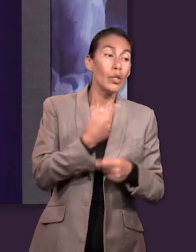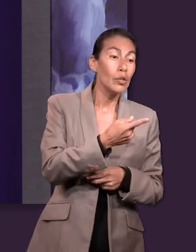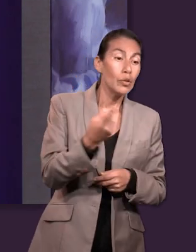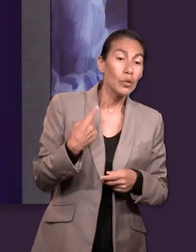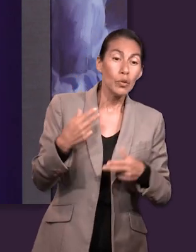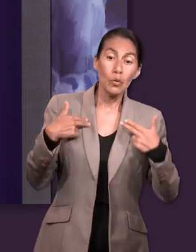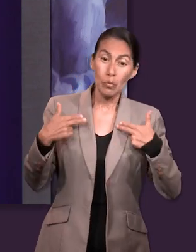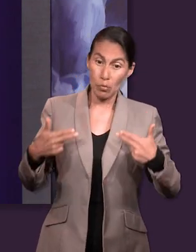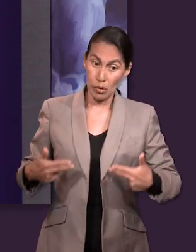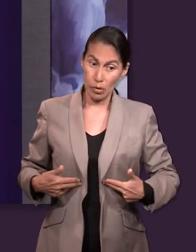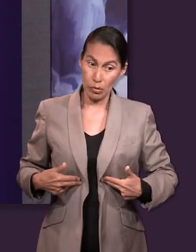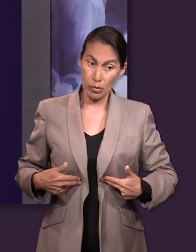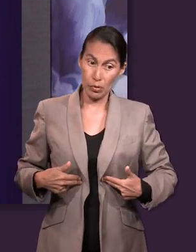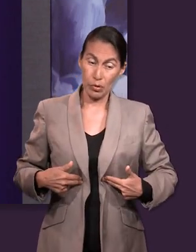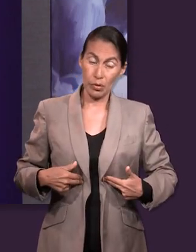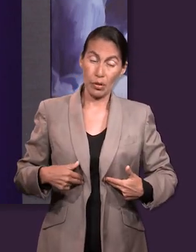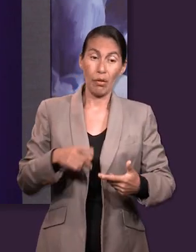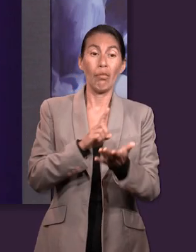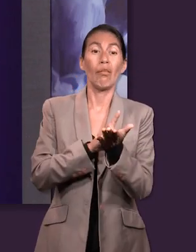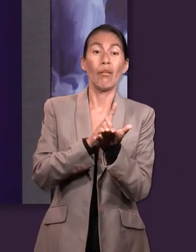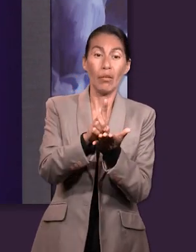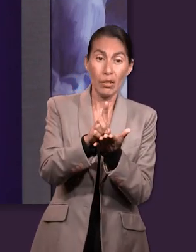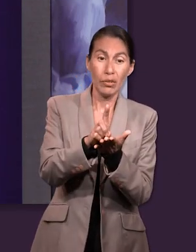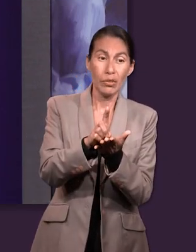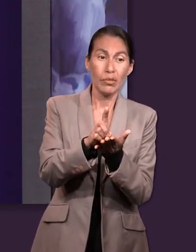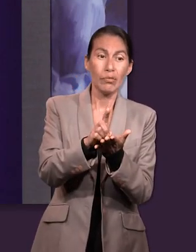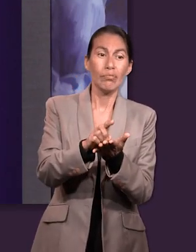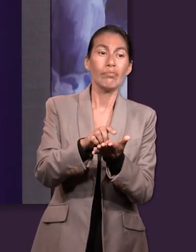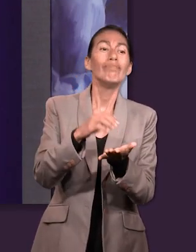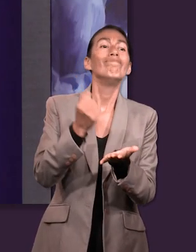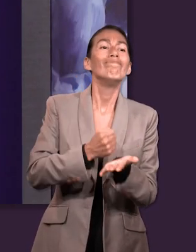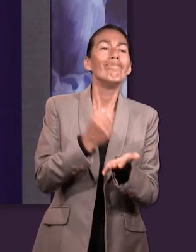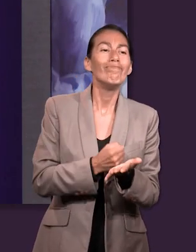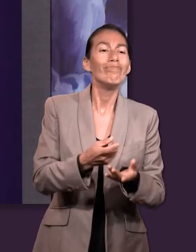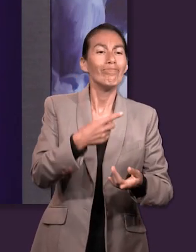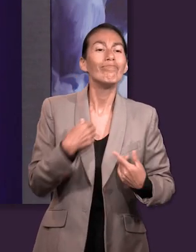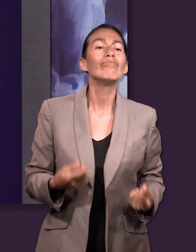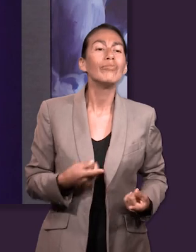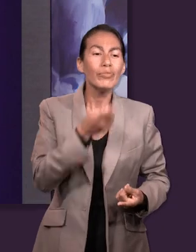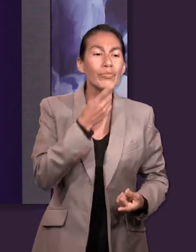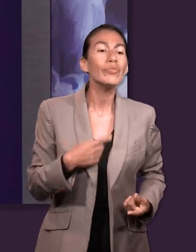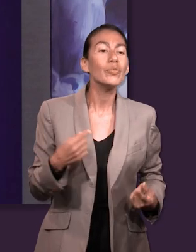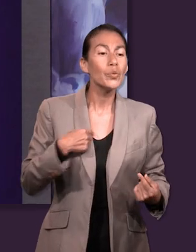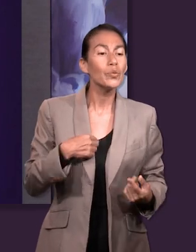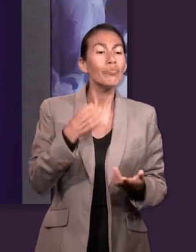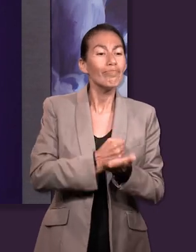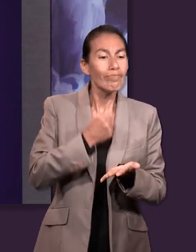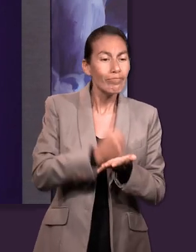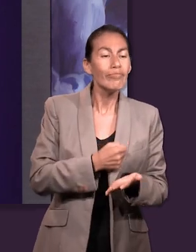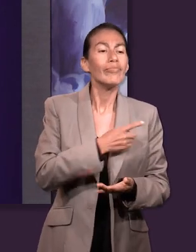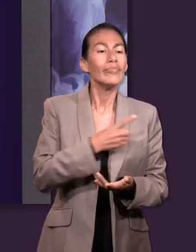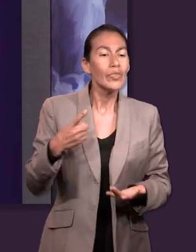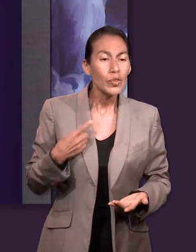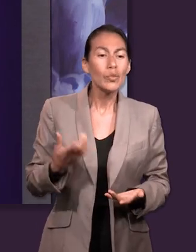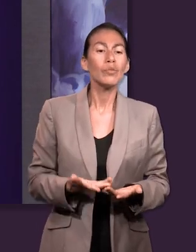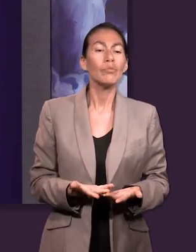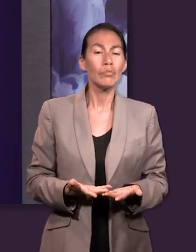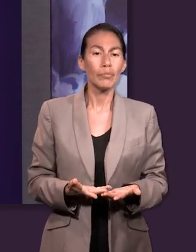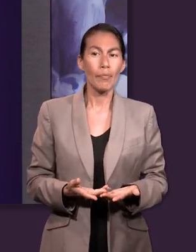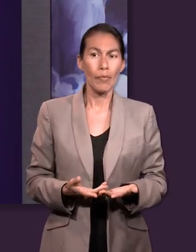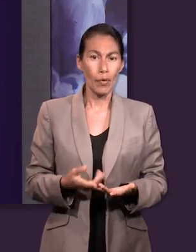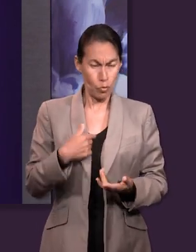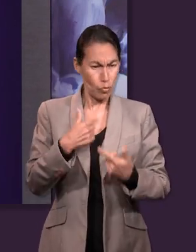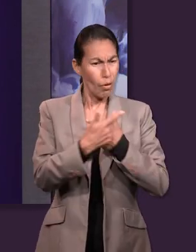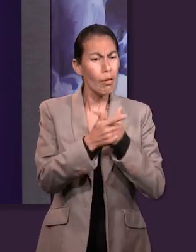la tendencia a exigir nuestros derechos, pero a reservarnos el cumplimiento de las obligaciones. Y a ver, si somos sujetos de derechos,